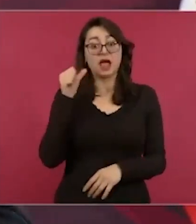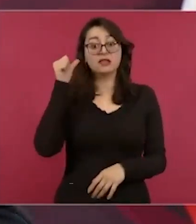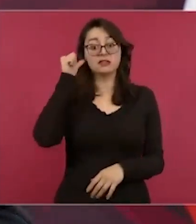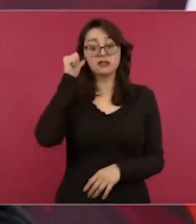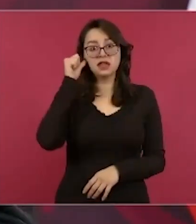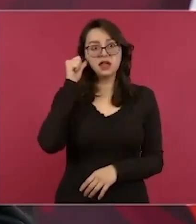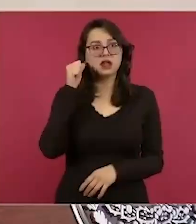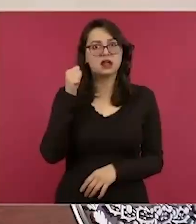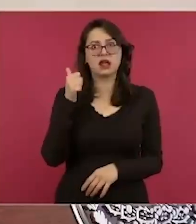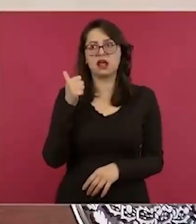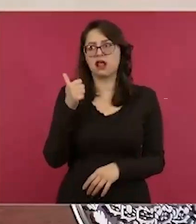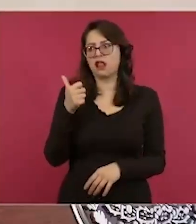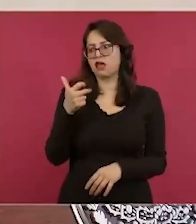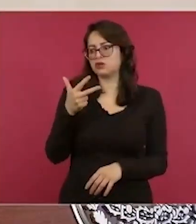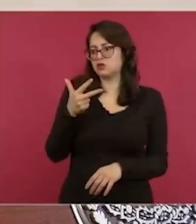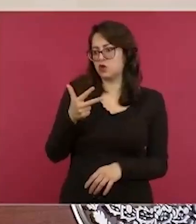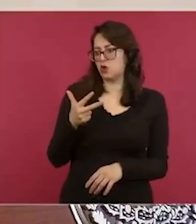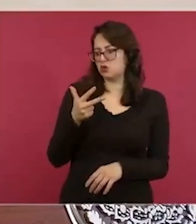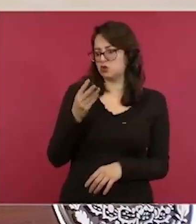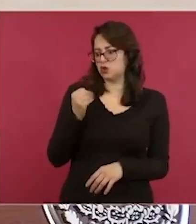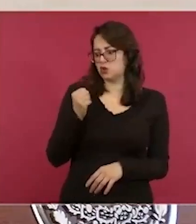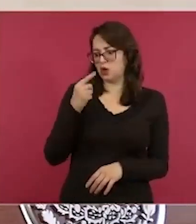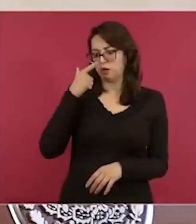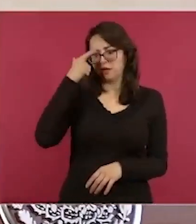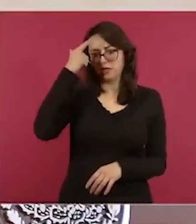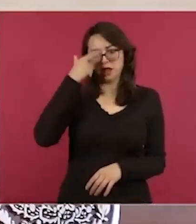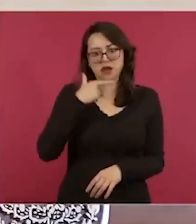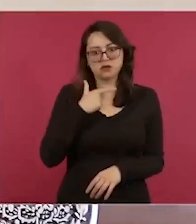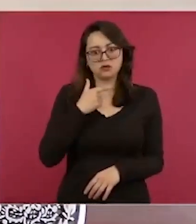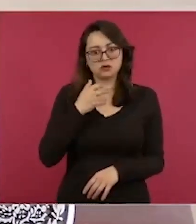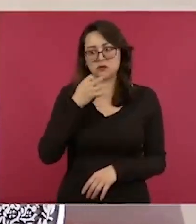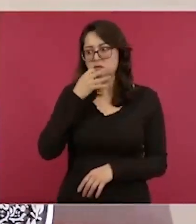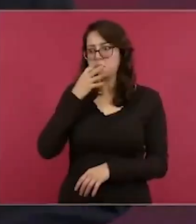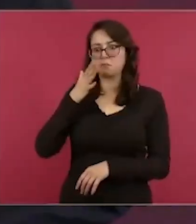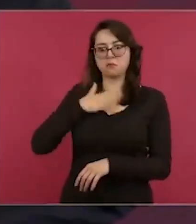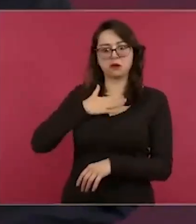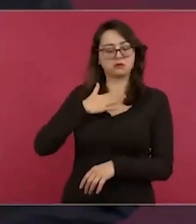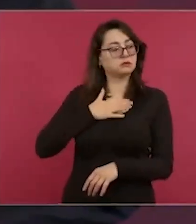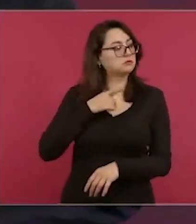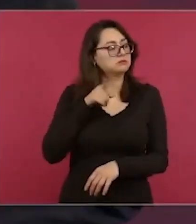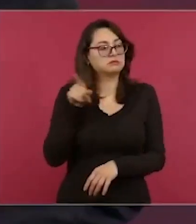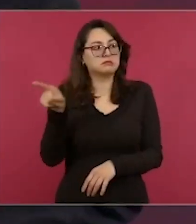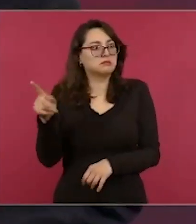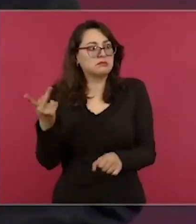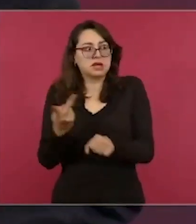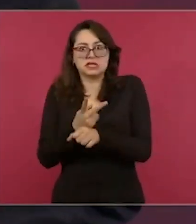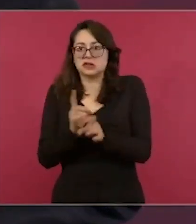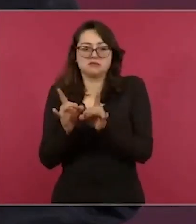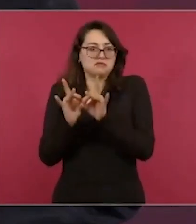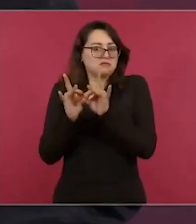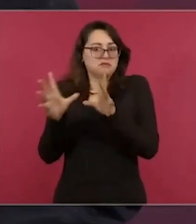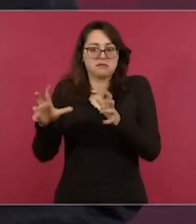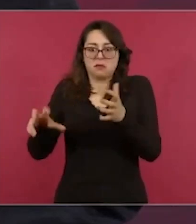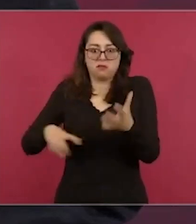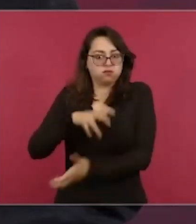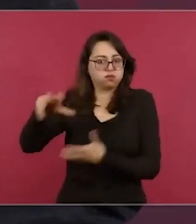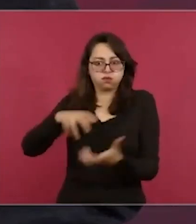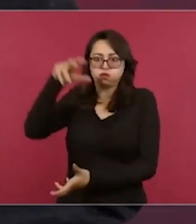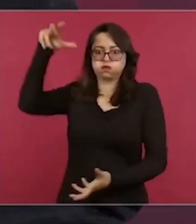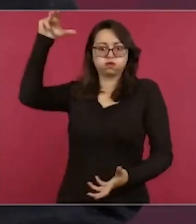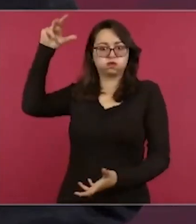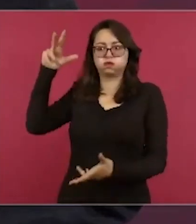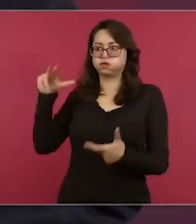a intensificarse muy pronto, esto no pasaba